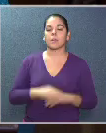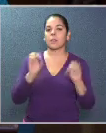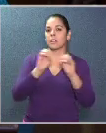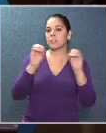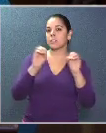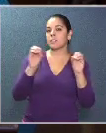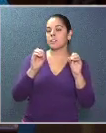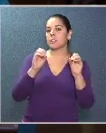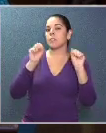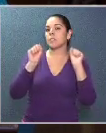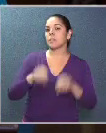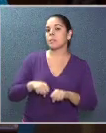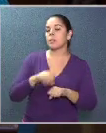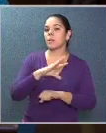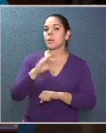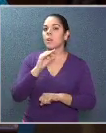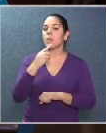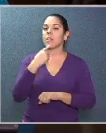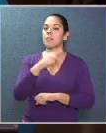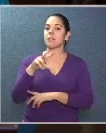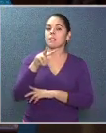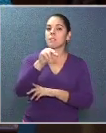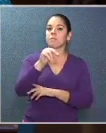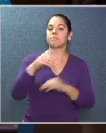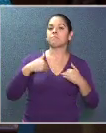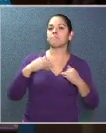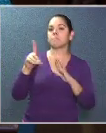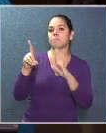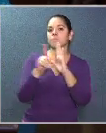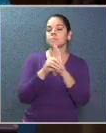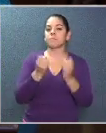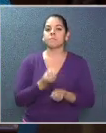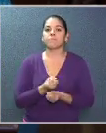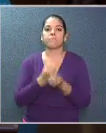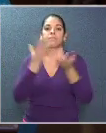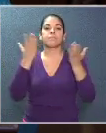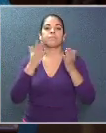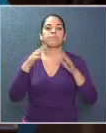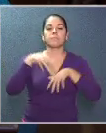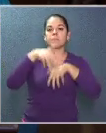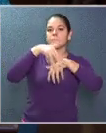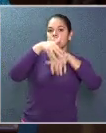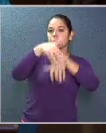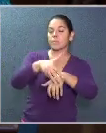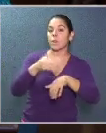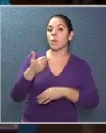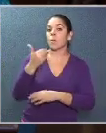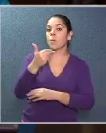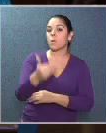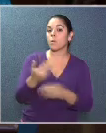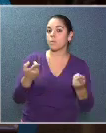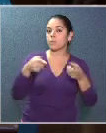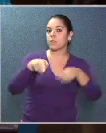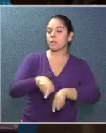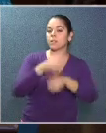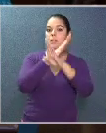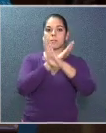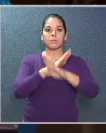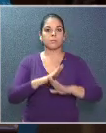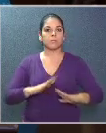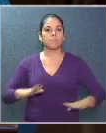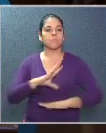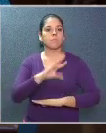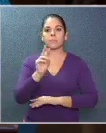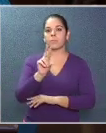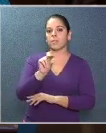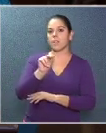puede ni debe impedir el derecho a manifestarse cuando se ejerce en forma pacífica y sin menoscabar el